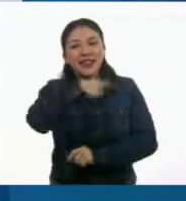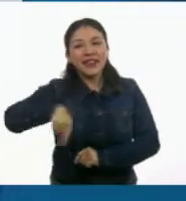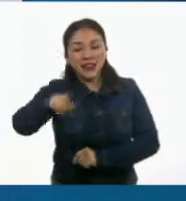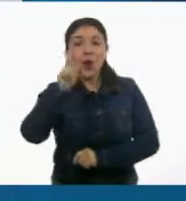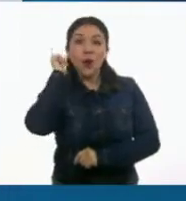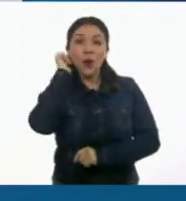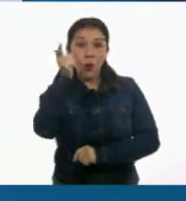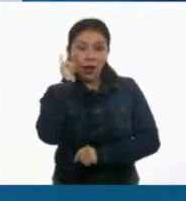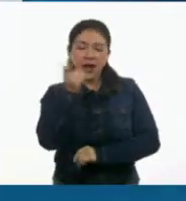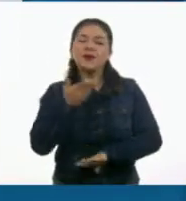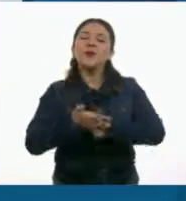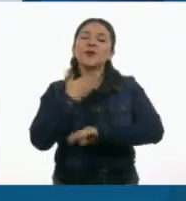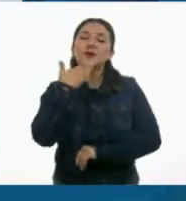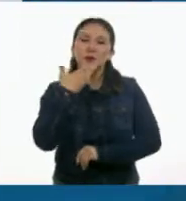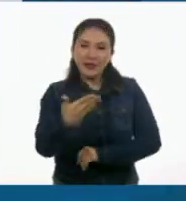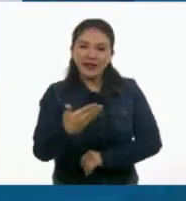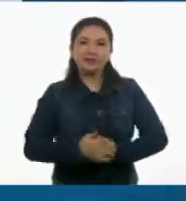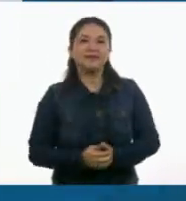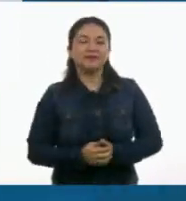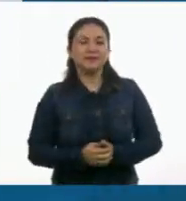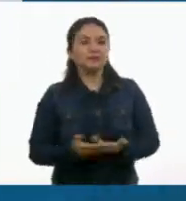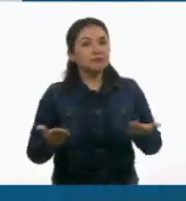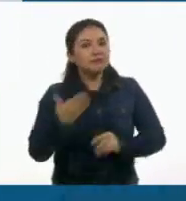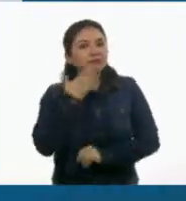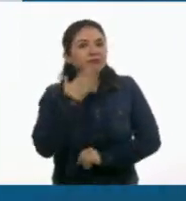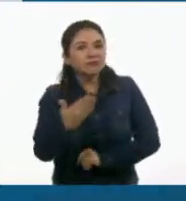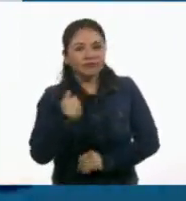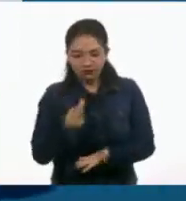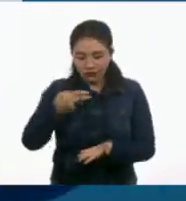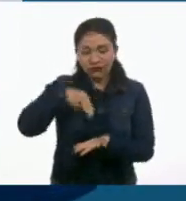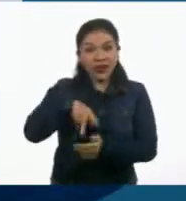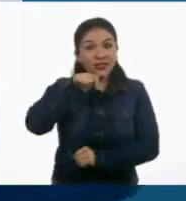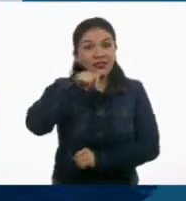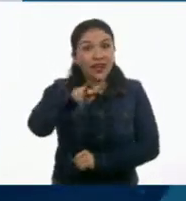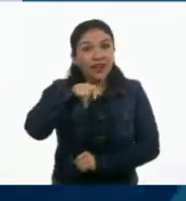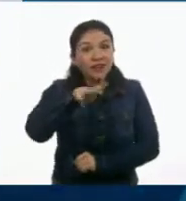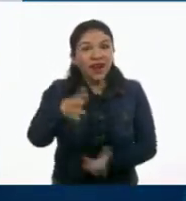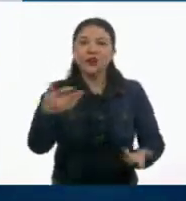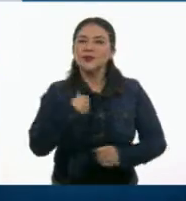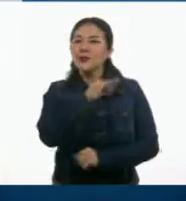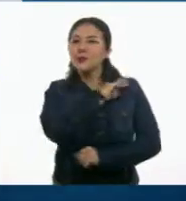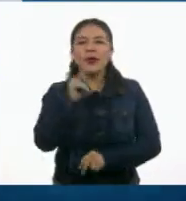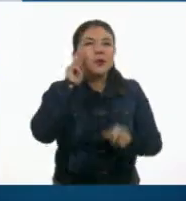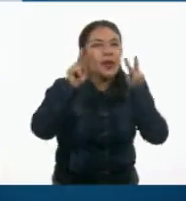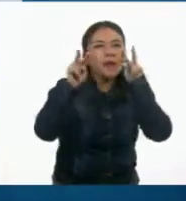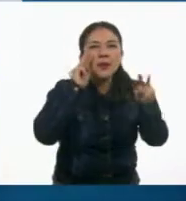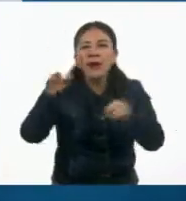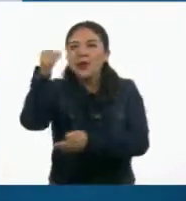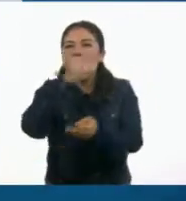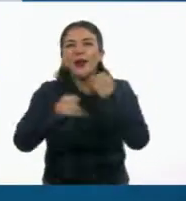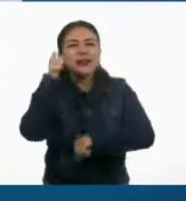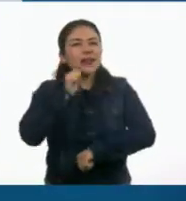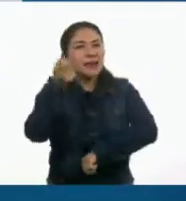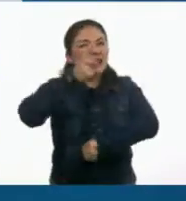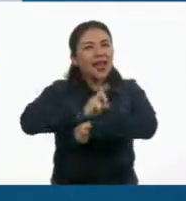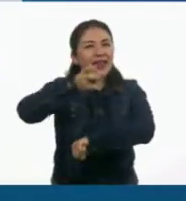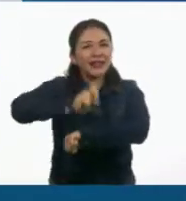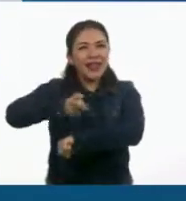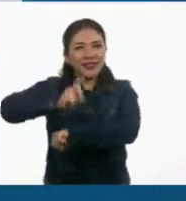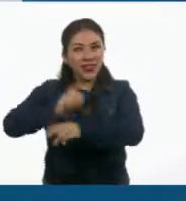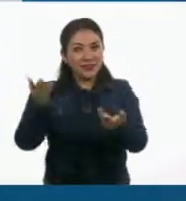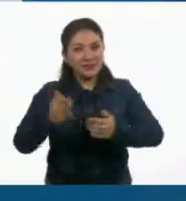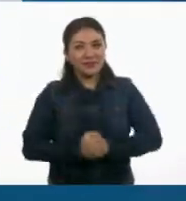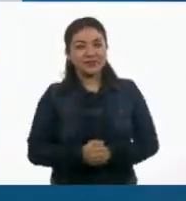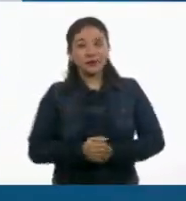Espero que muy bien. ¡Qué bueno que salgo en la tele! Así los puedo ver todos los días.